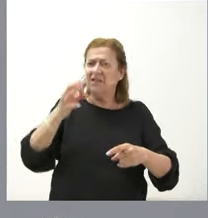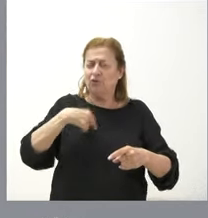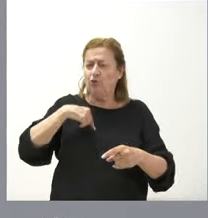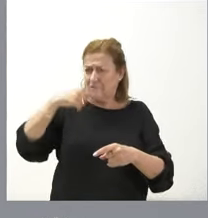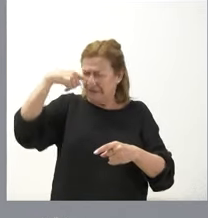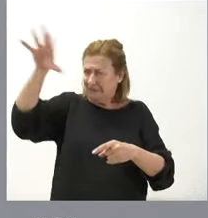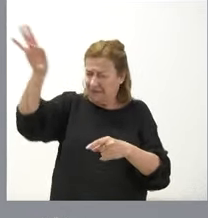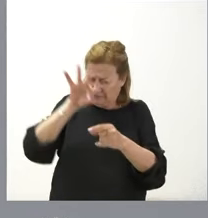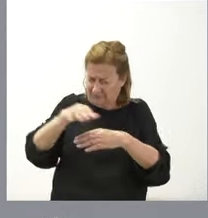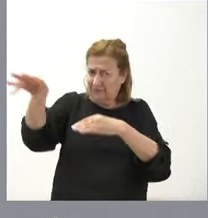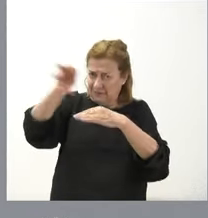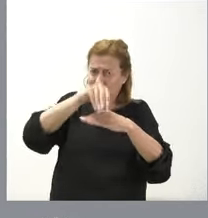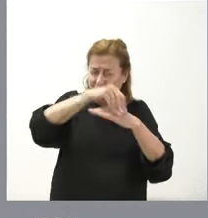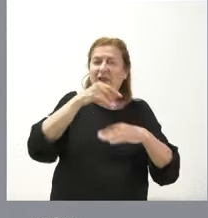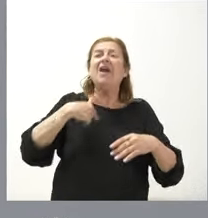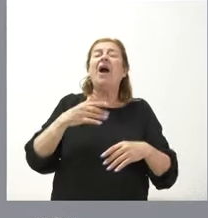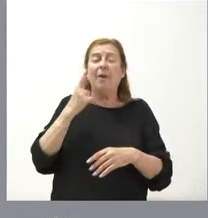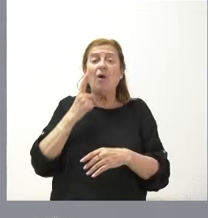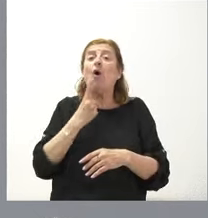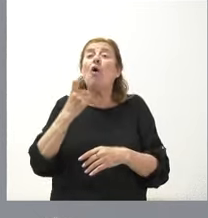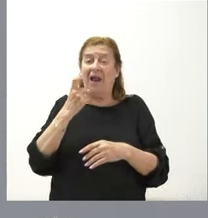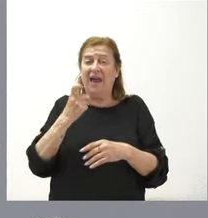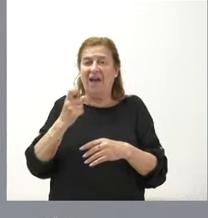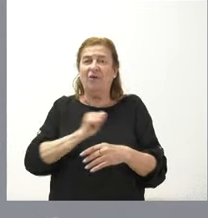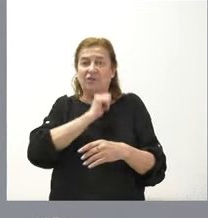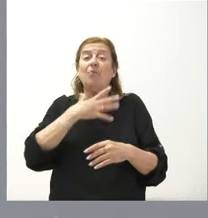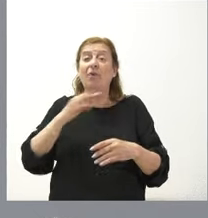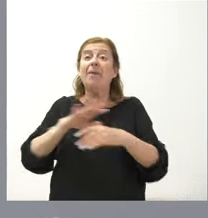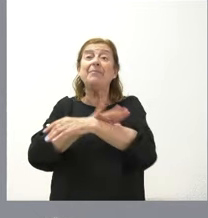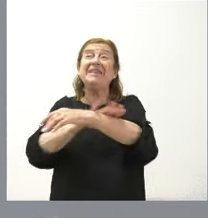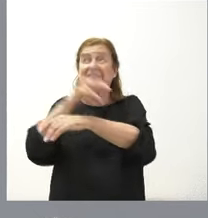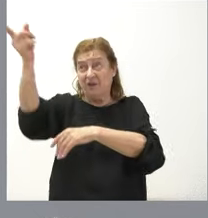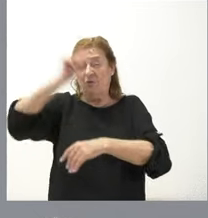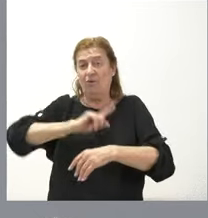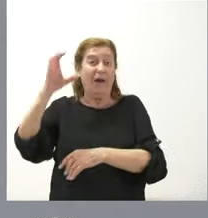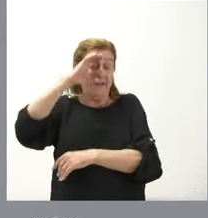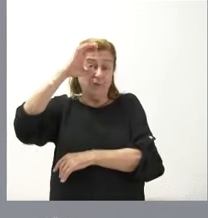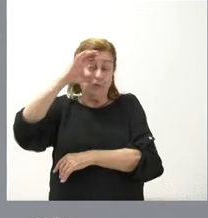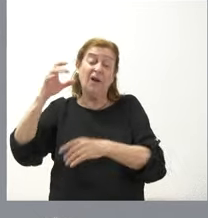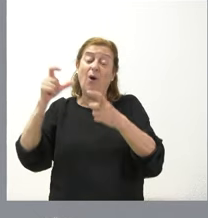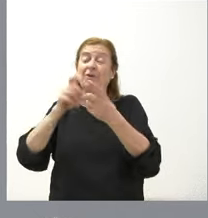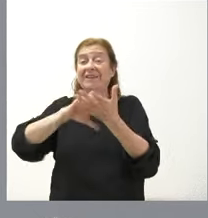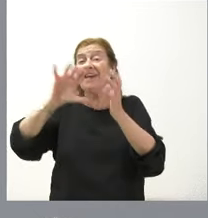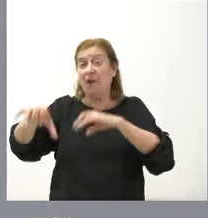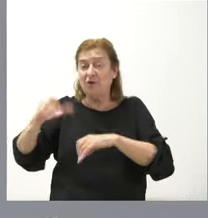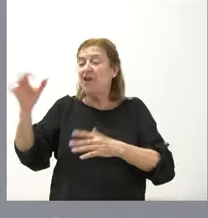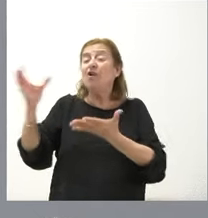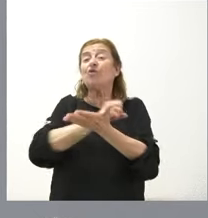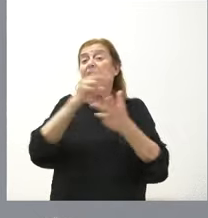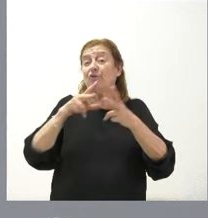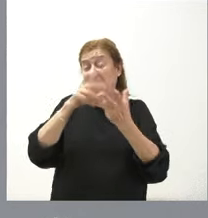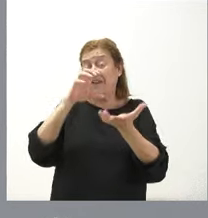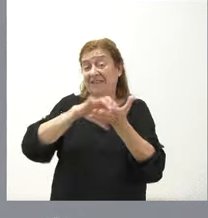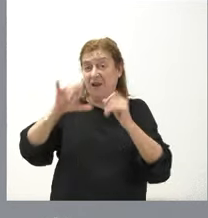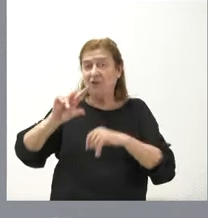ojalá tengamos la ocasión lógicamente de que desde el Ministerio pues se nos escuche a la Junta de Castilla y León y a toda la sociedad de Castilla y León.